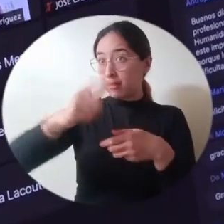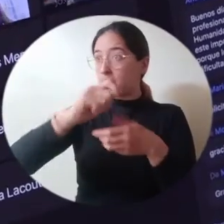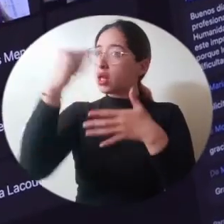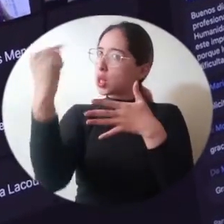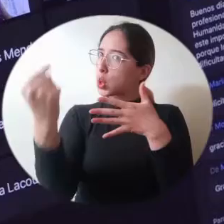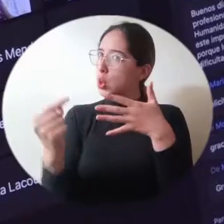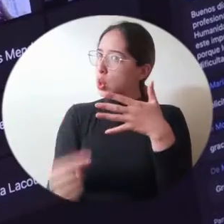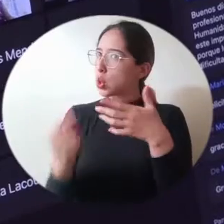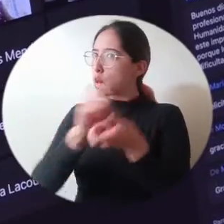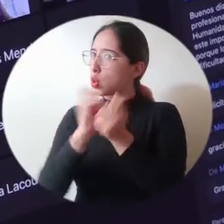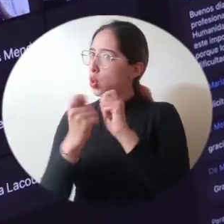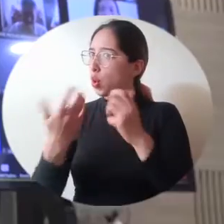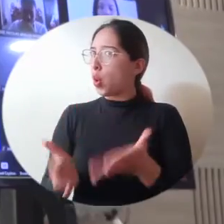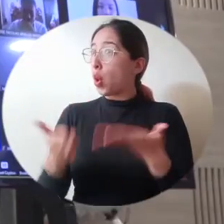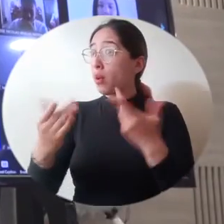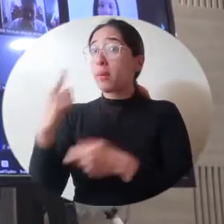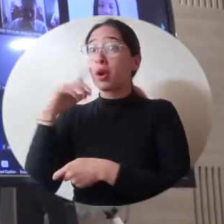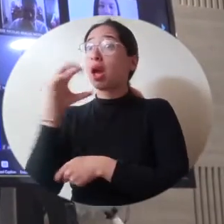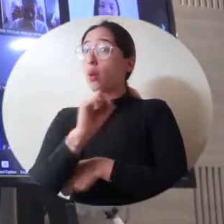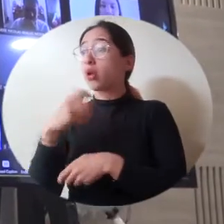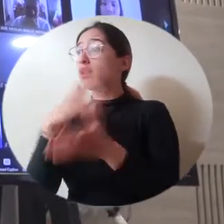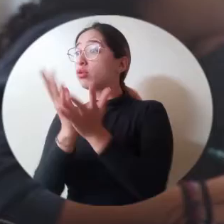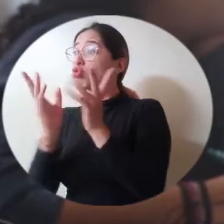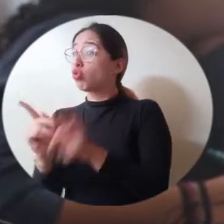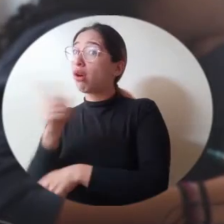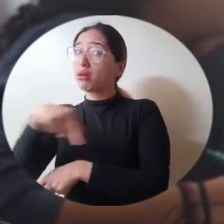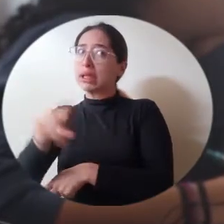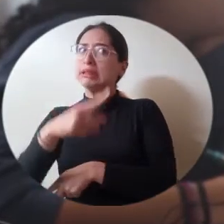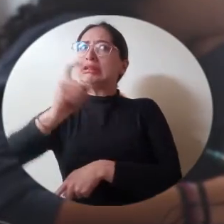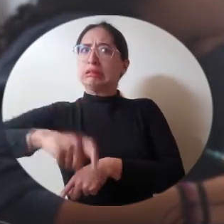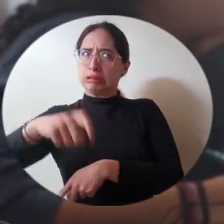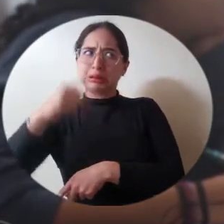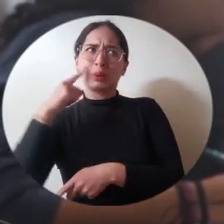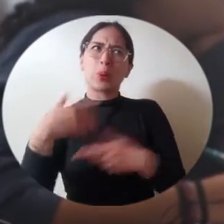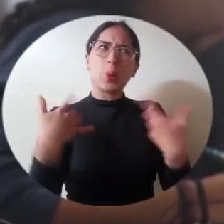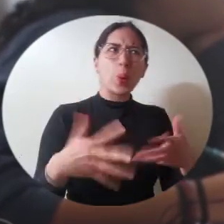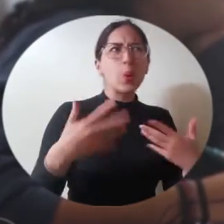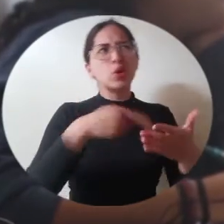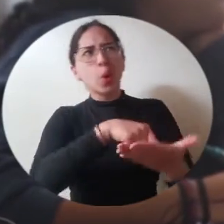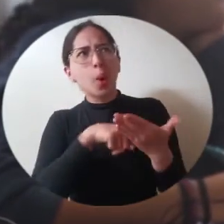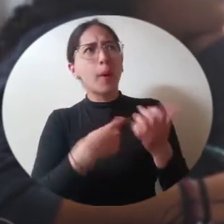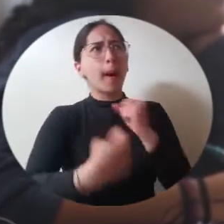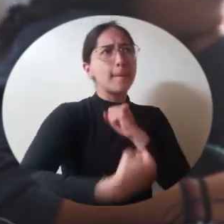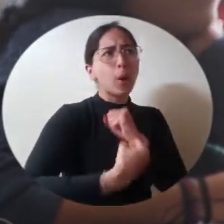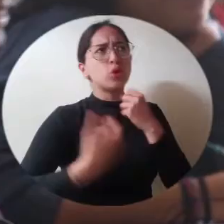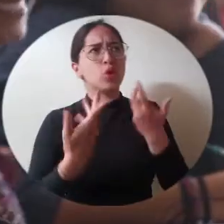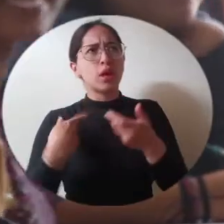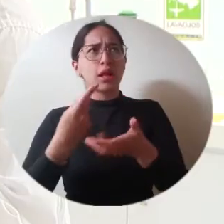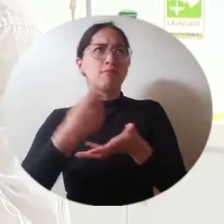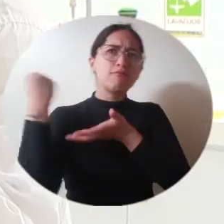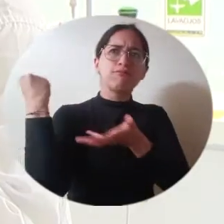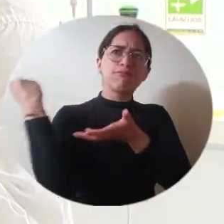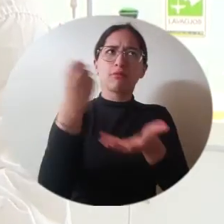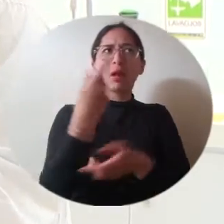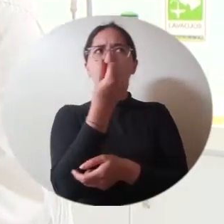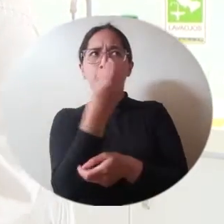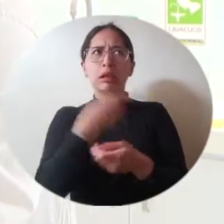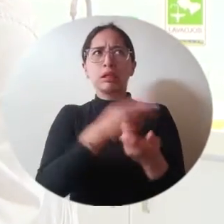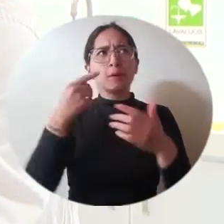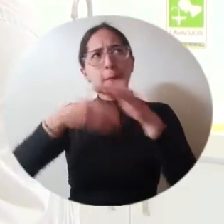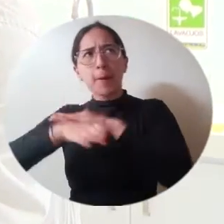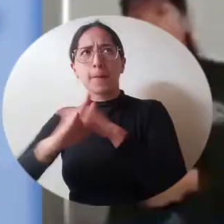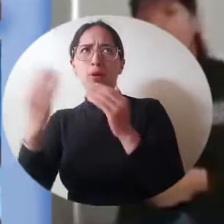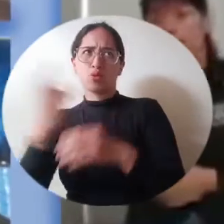visto como una entidad a la cual pueden recurrir como un elemento de financiación para poder incorporarse al sistema de educación